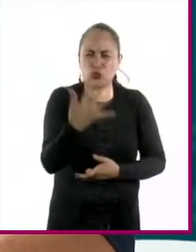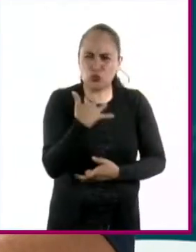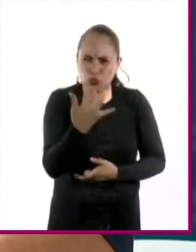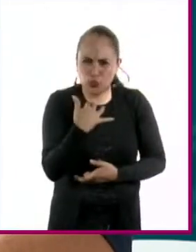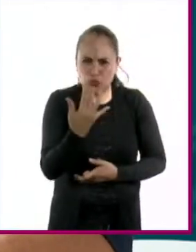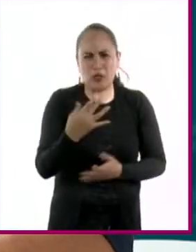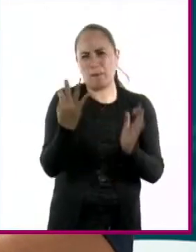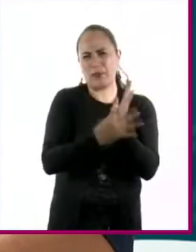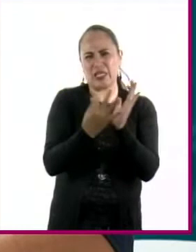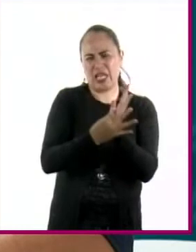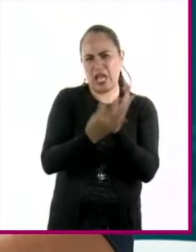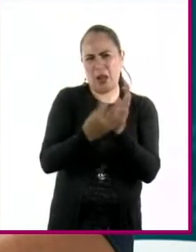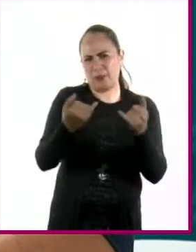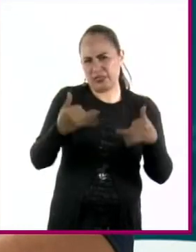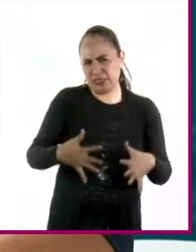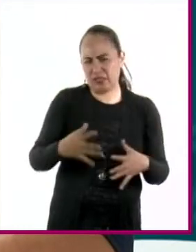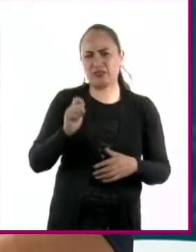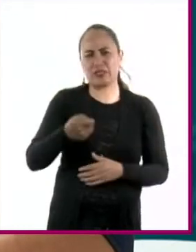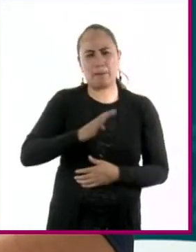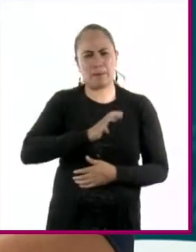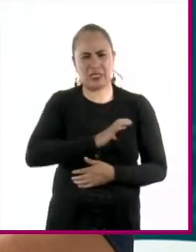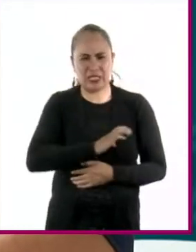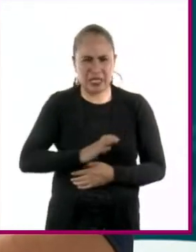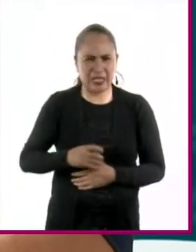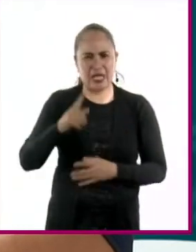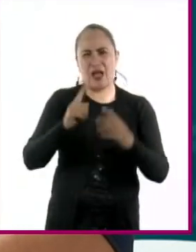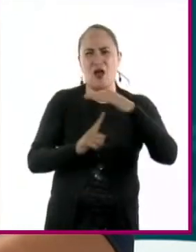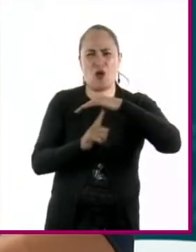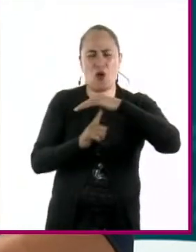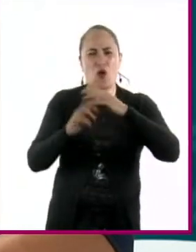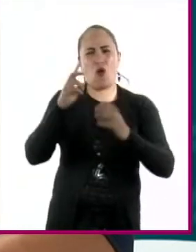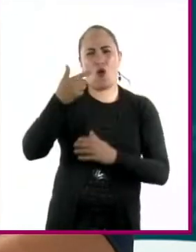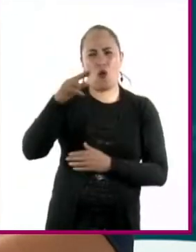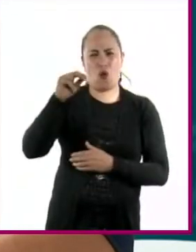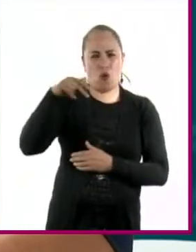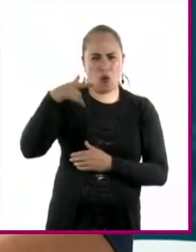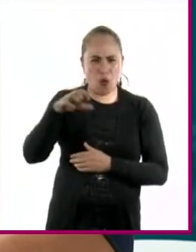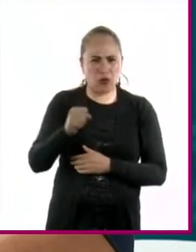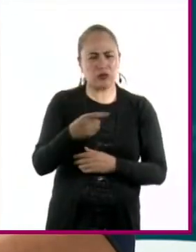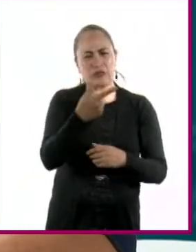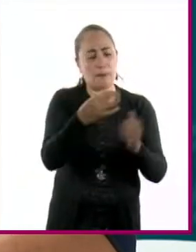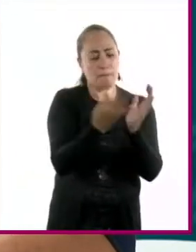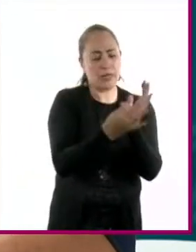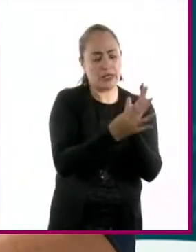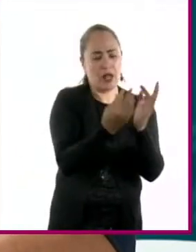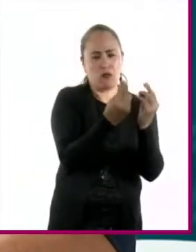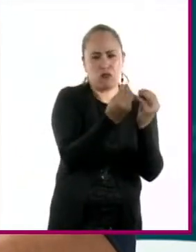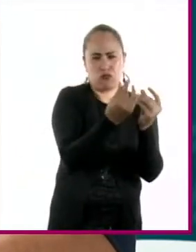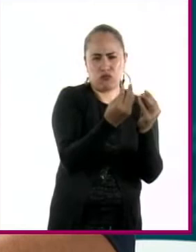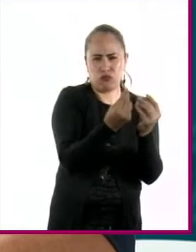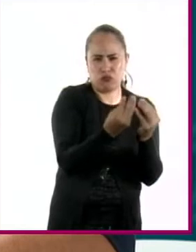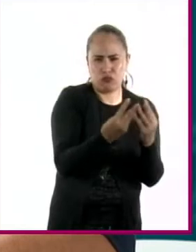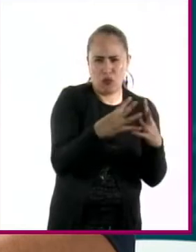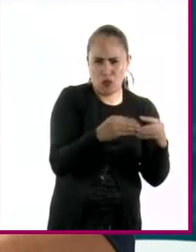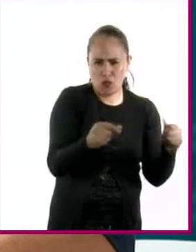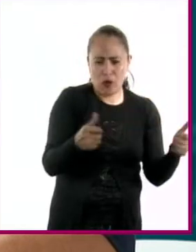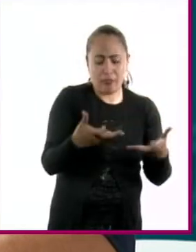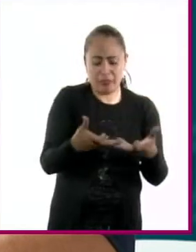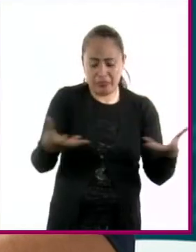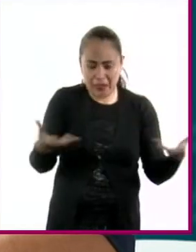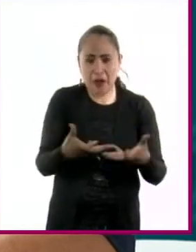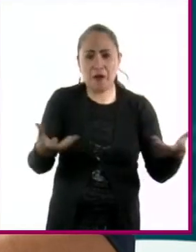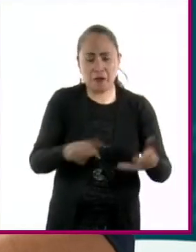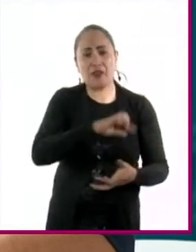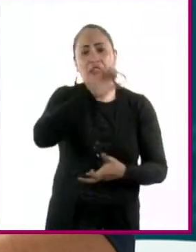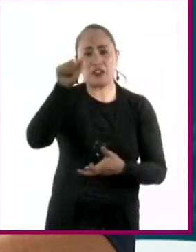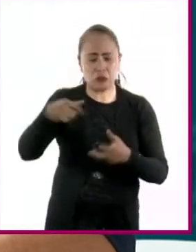pesados. Usan bacterias, microbios y hongos que descomponen o vuelven más solubles los metales, lo que va permitiendo que se recuperen los suelos